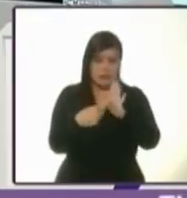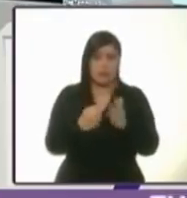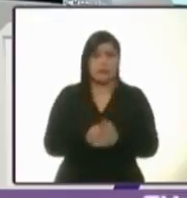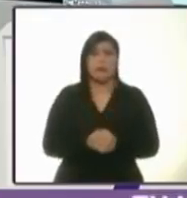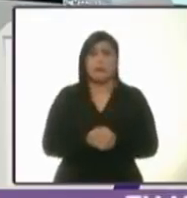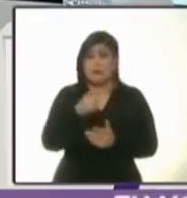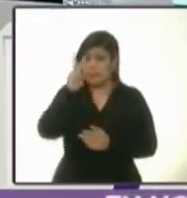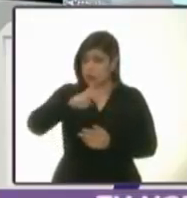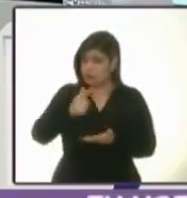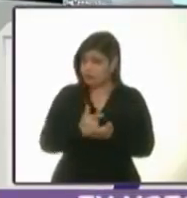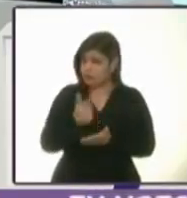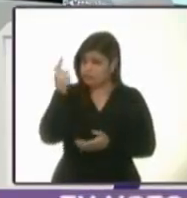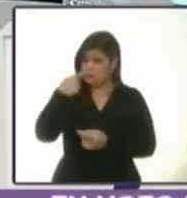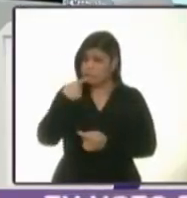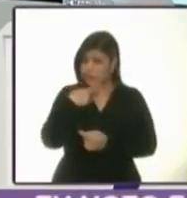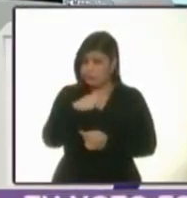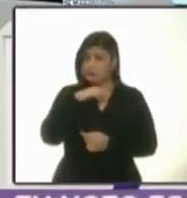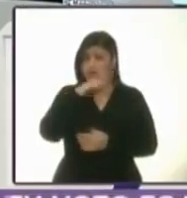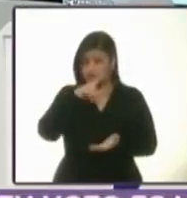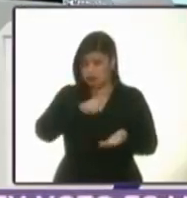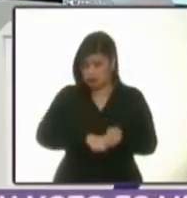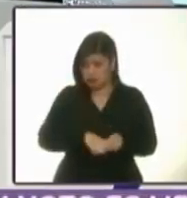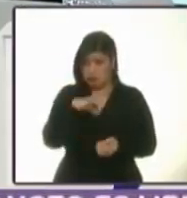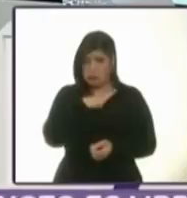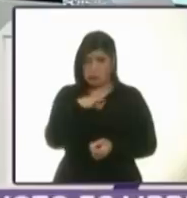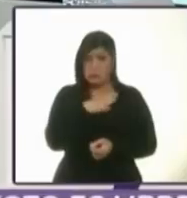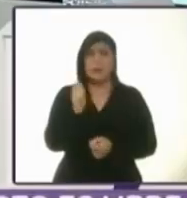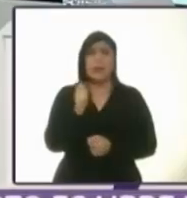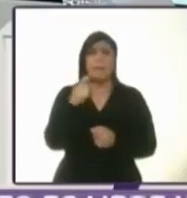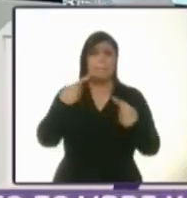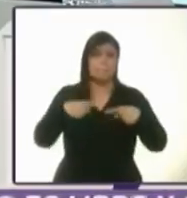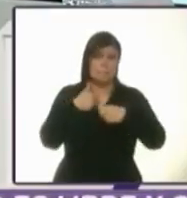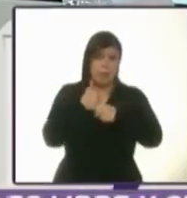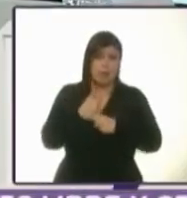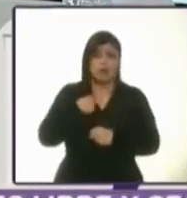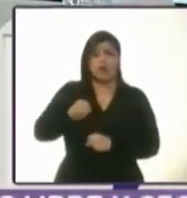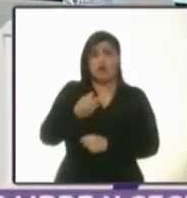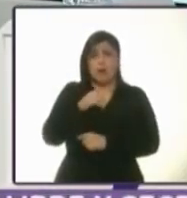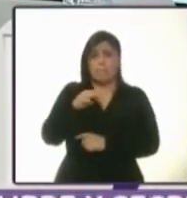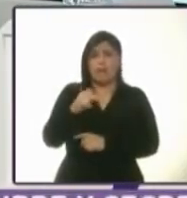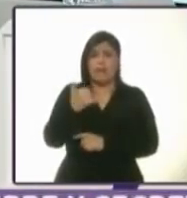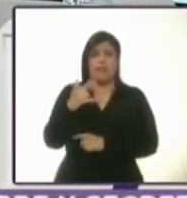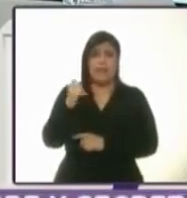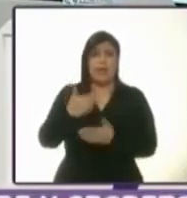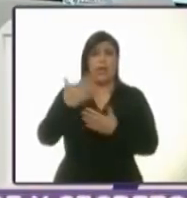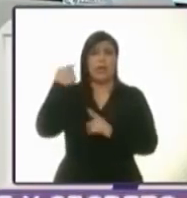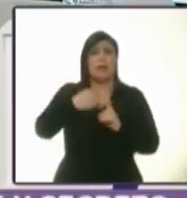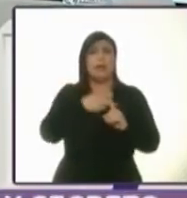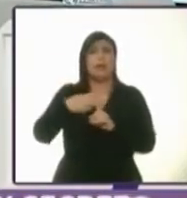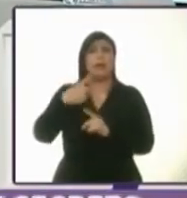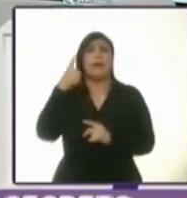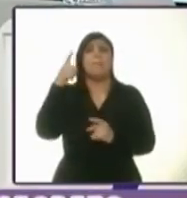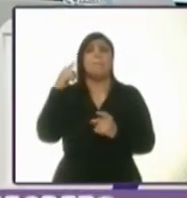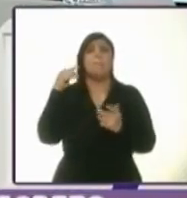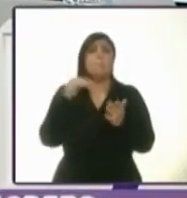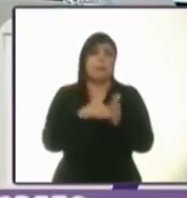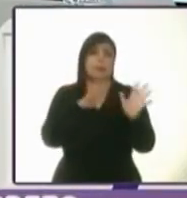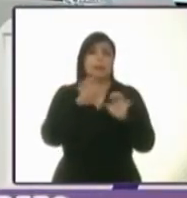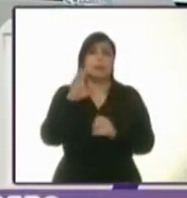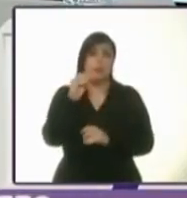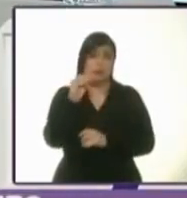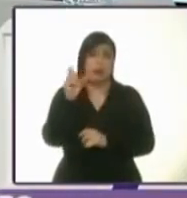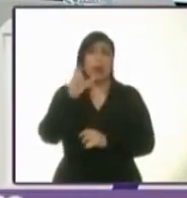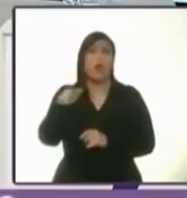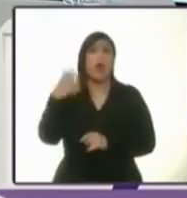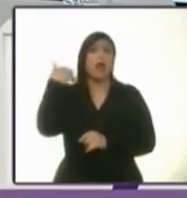Esto es una grave denuncia de corrupción. La víctima, que hoy llamaré Mayra, fue secuestrada en 1990, Claudia, cuando